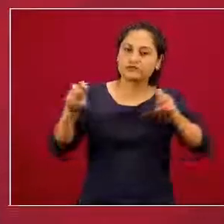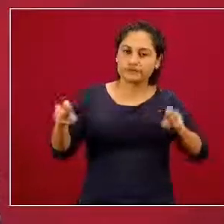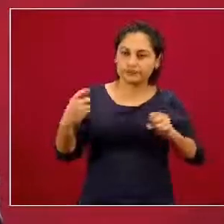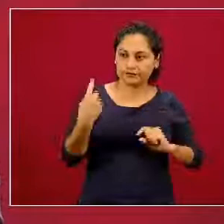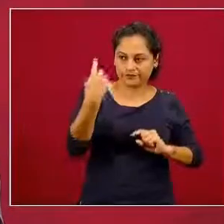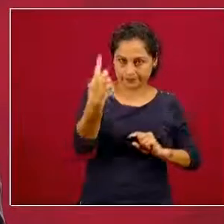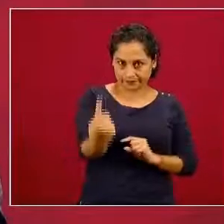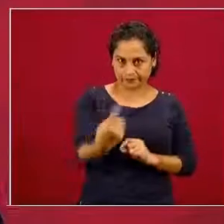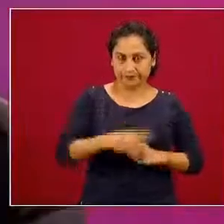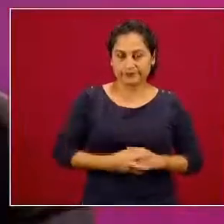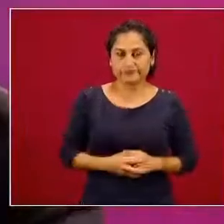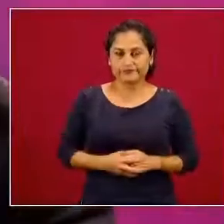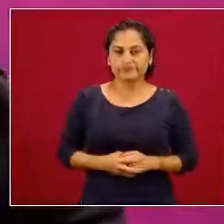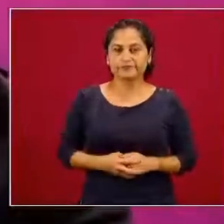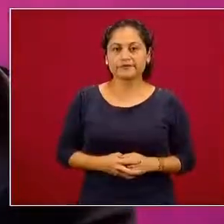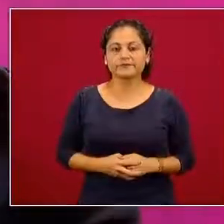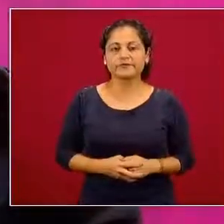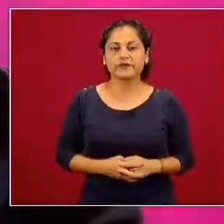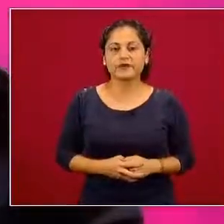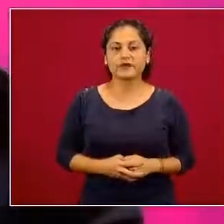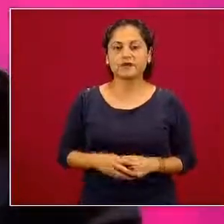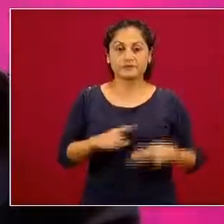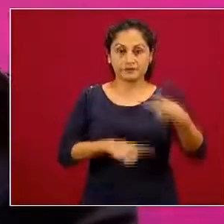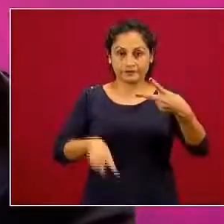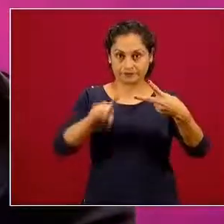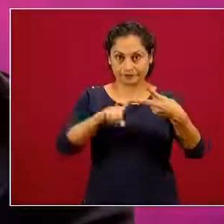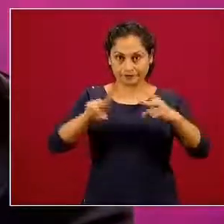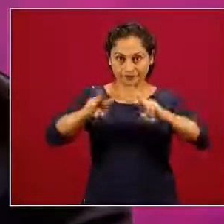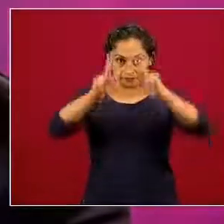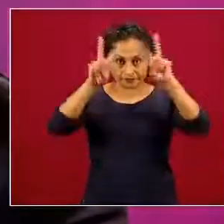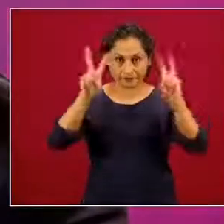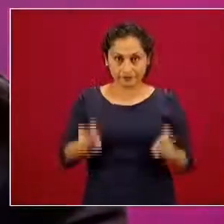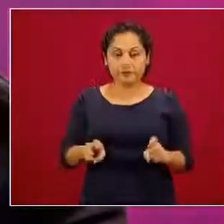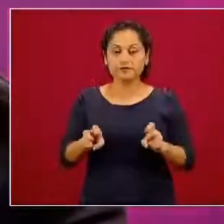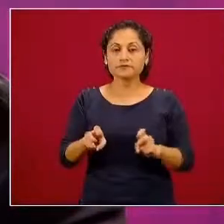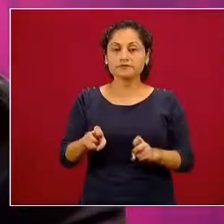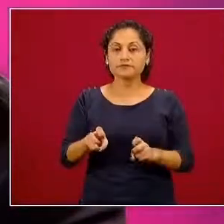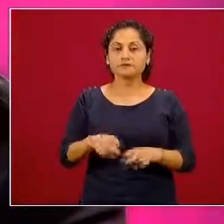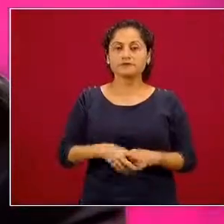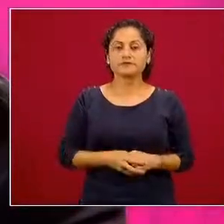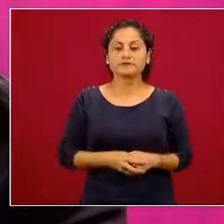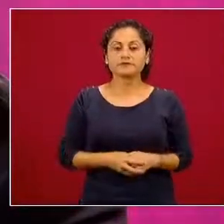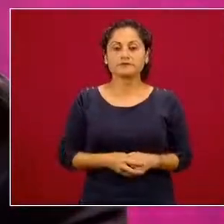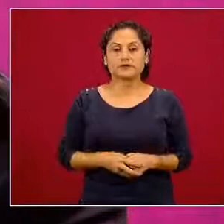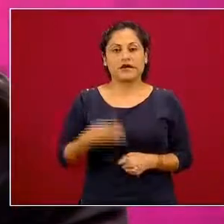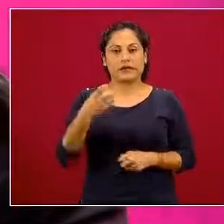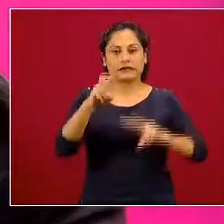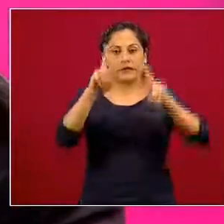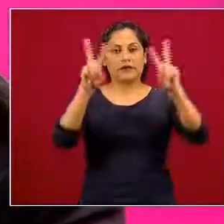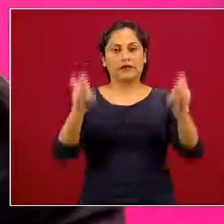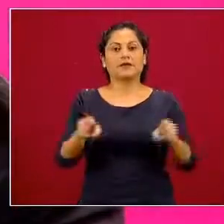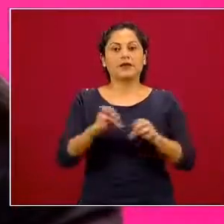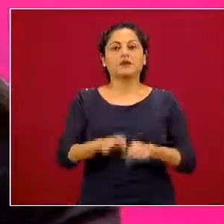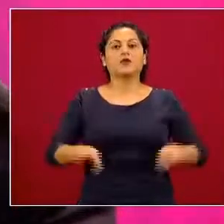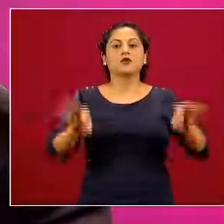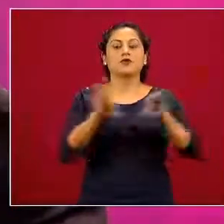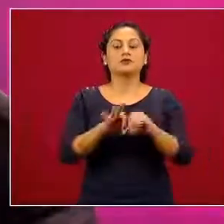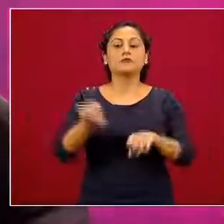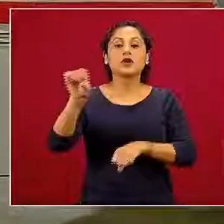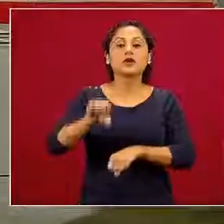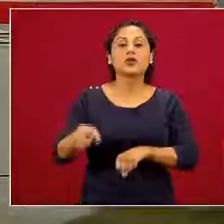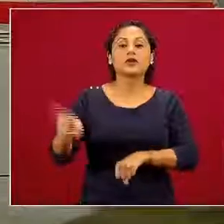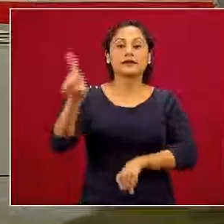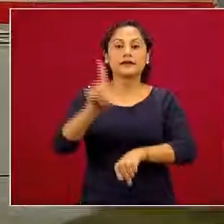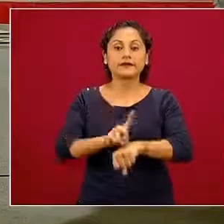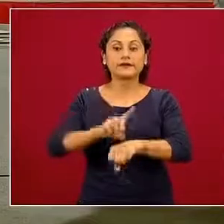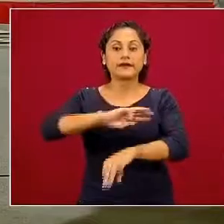vamos a tener el otro tema que es el componente temático de importancia. Hoy es el Día Mundial